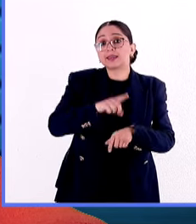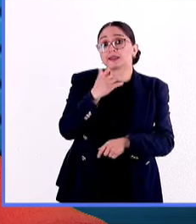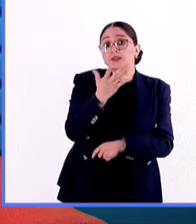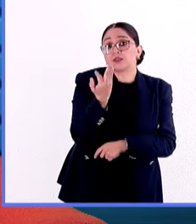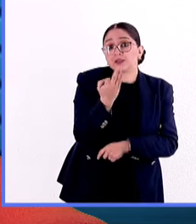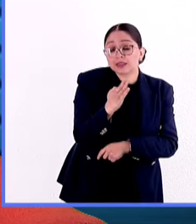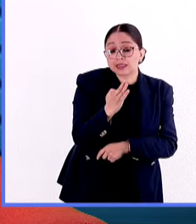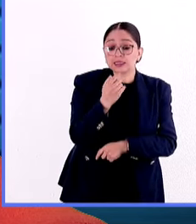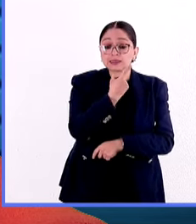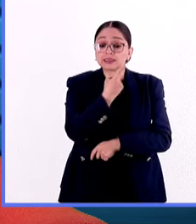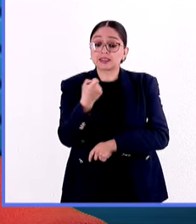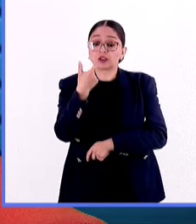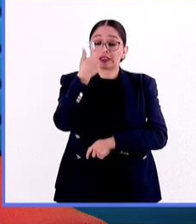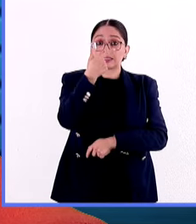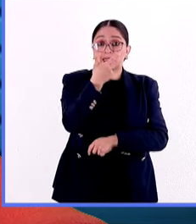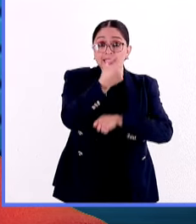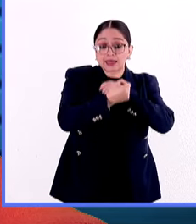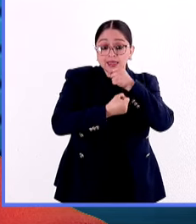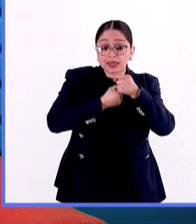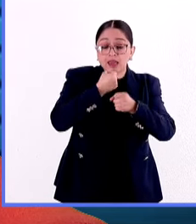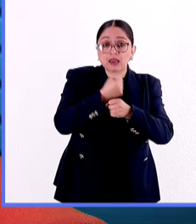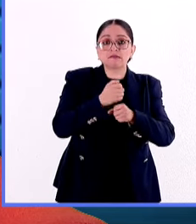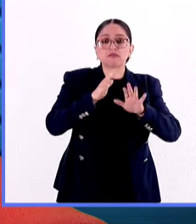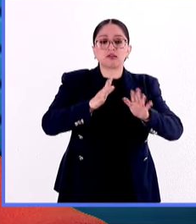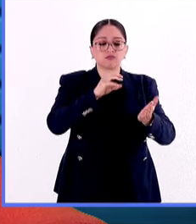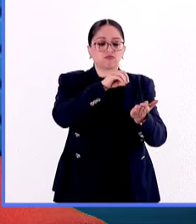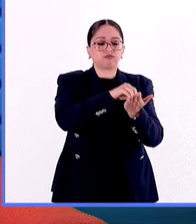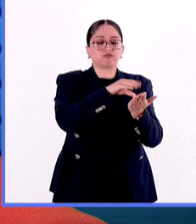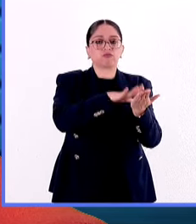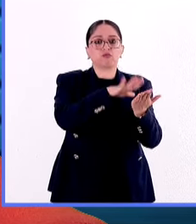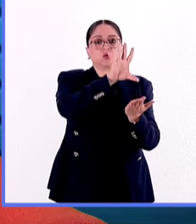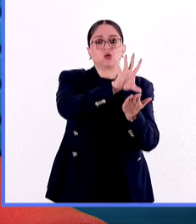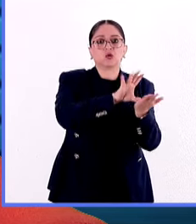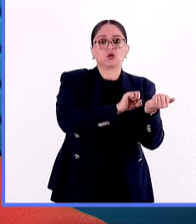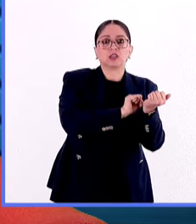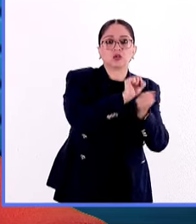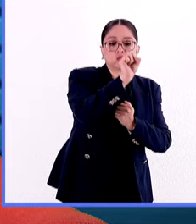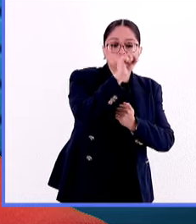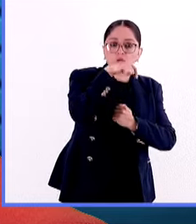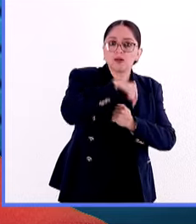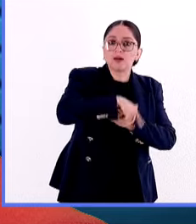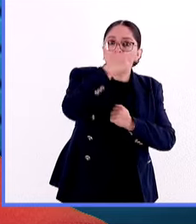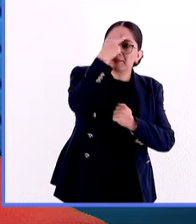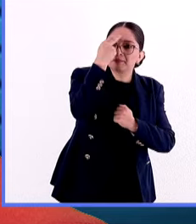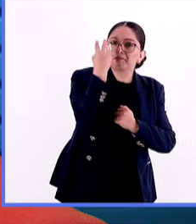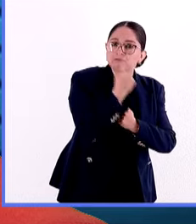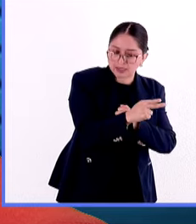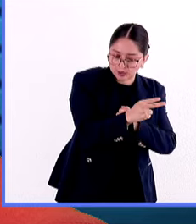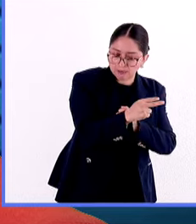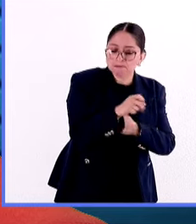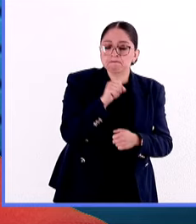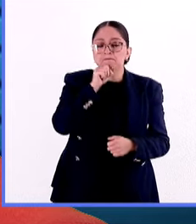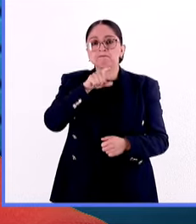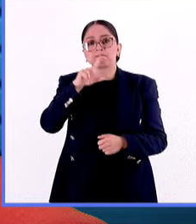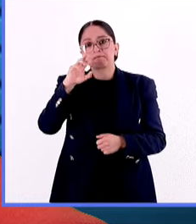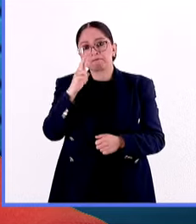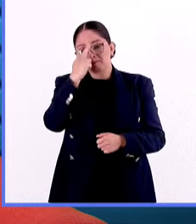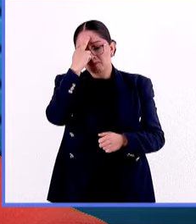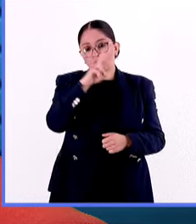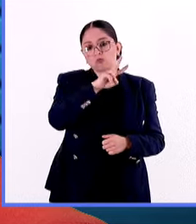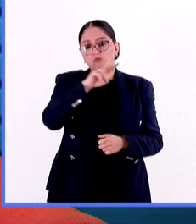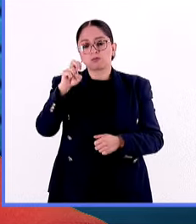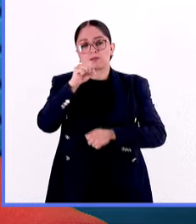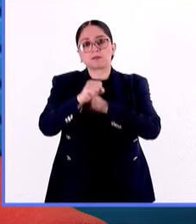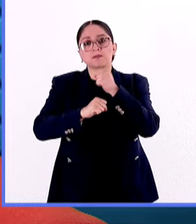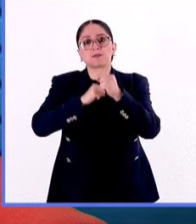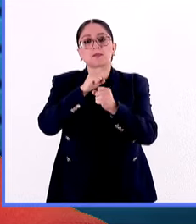cumplen 107 años de la promulgación de la Constitución Política de los Estados Unidos Mexicanos y además conmemora pues el Bicentenario de la